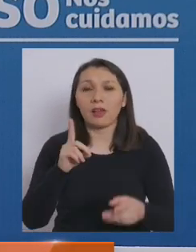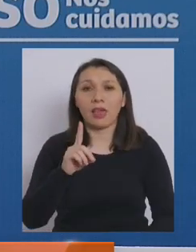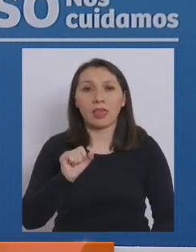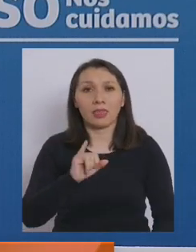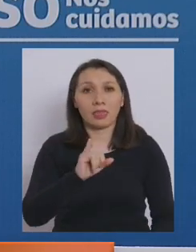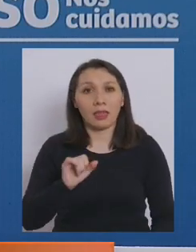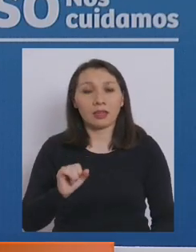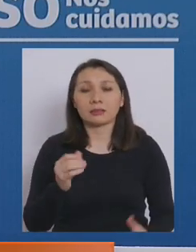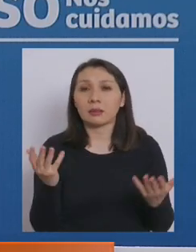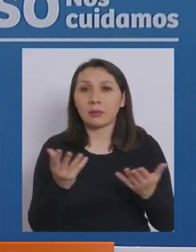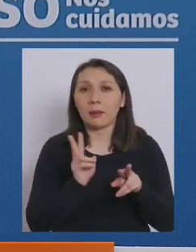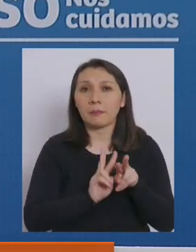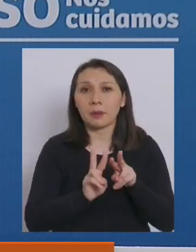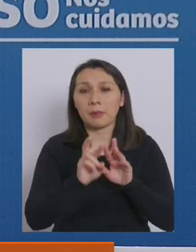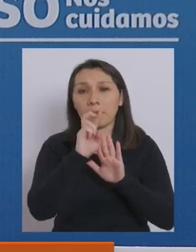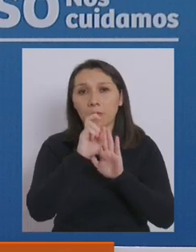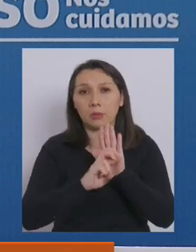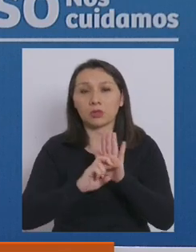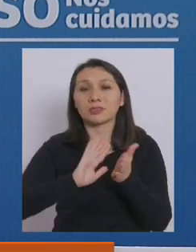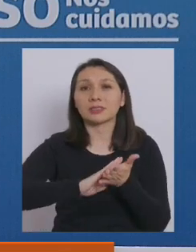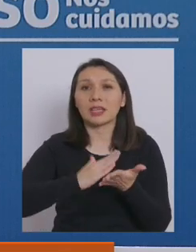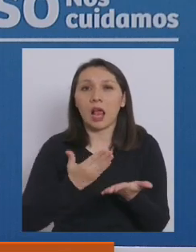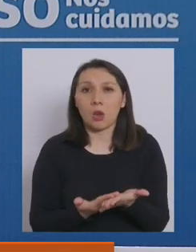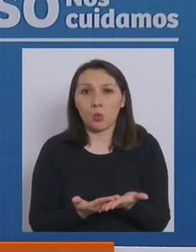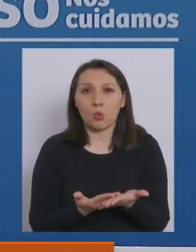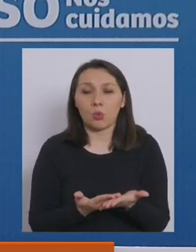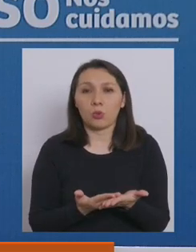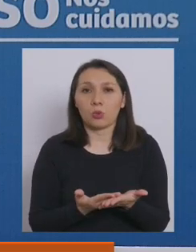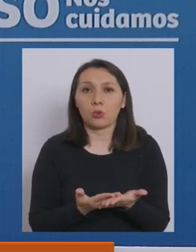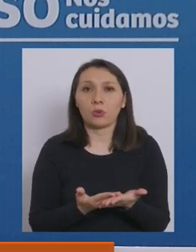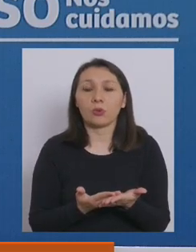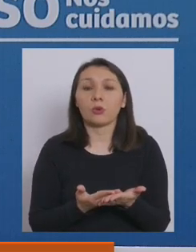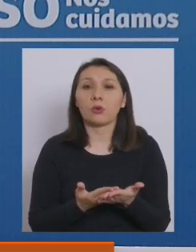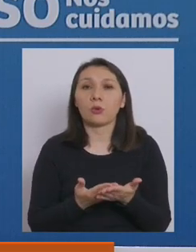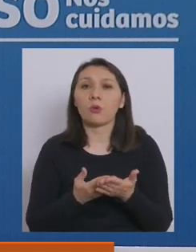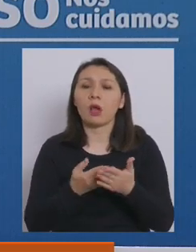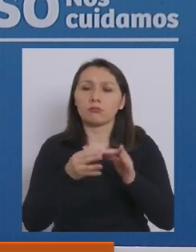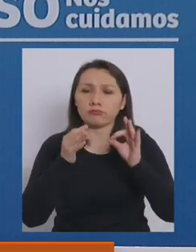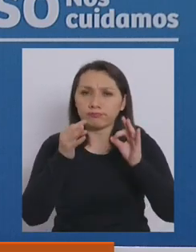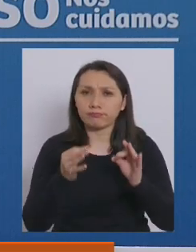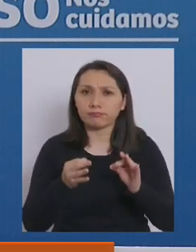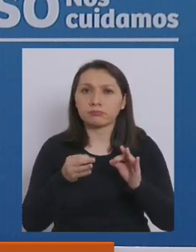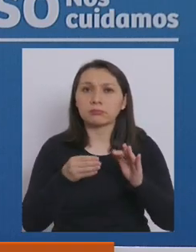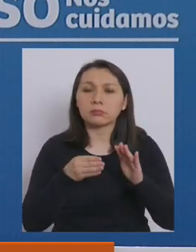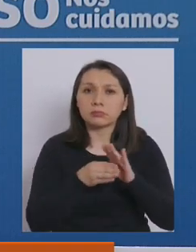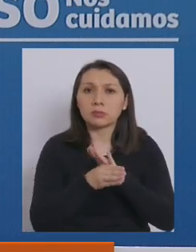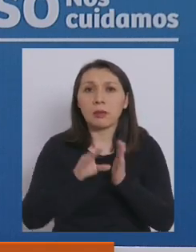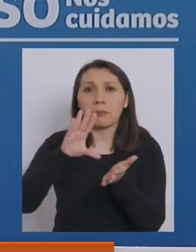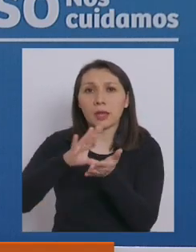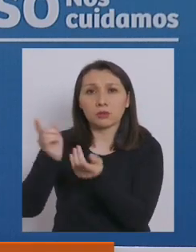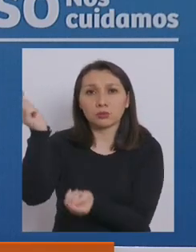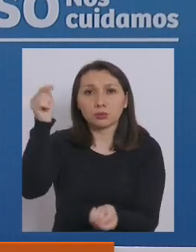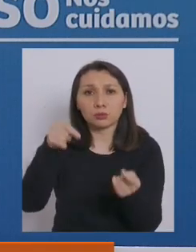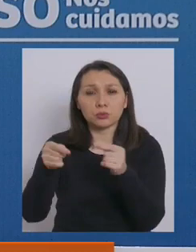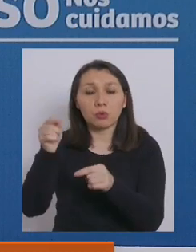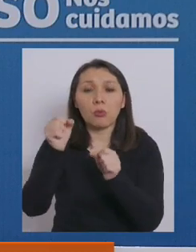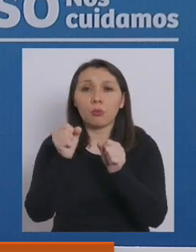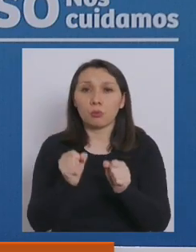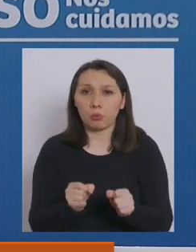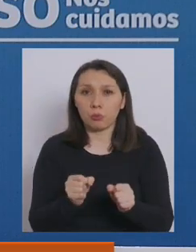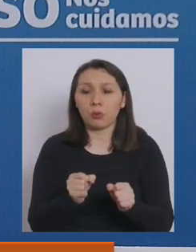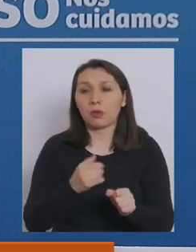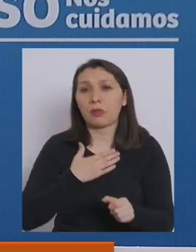Daza, para que prepare un protocolo sanitario de ingreso estricto a los turistas que puedan